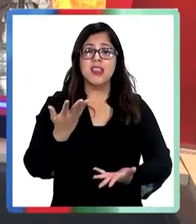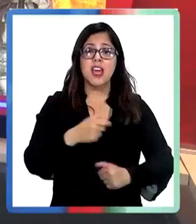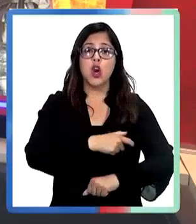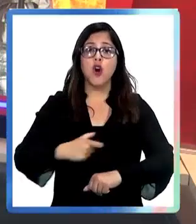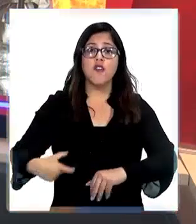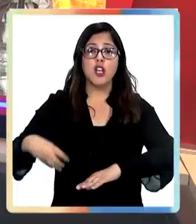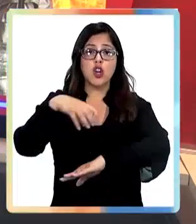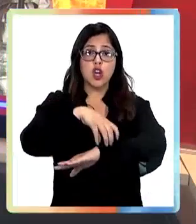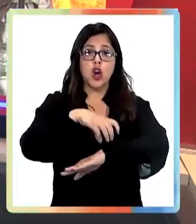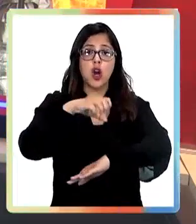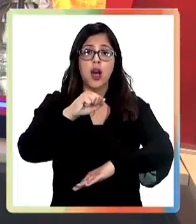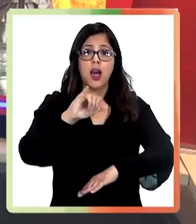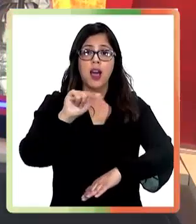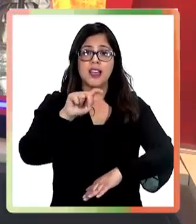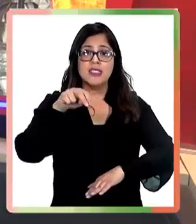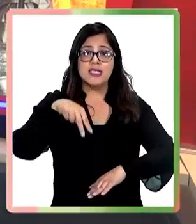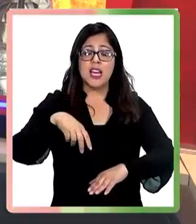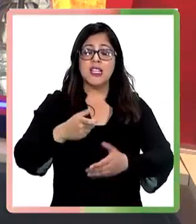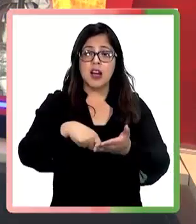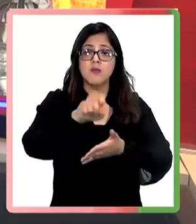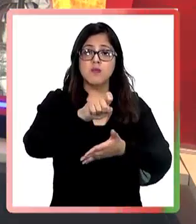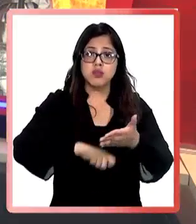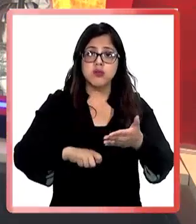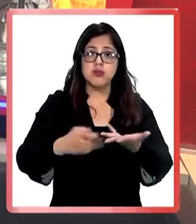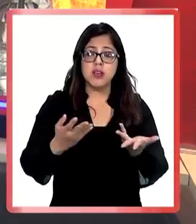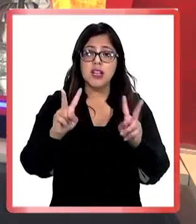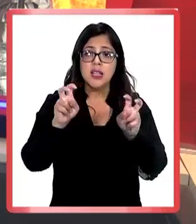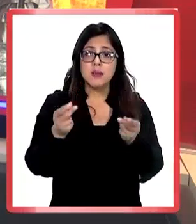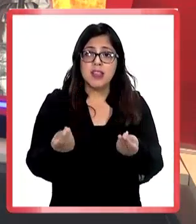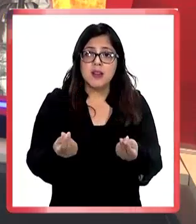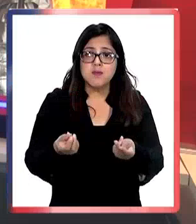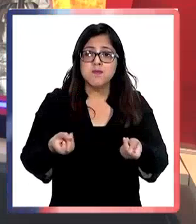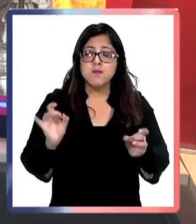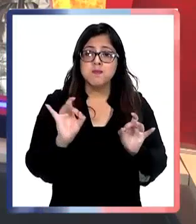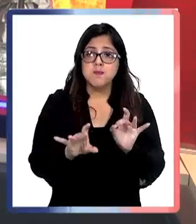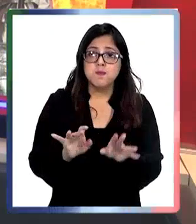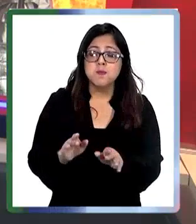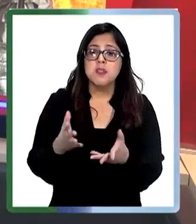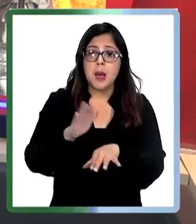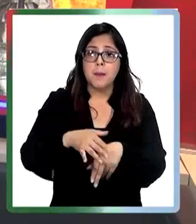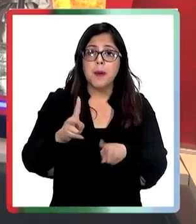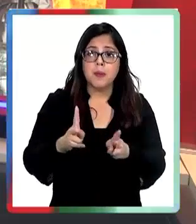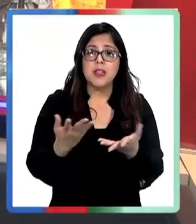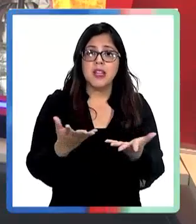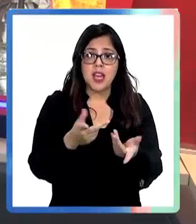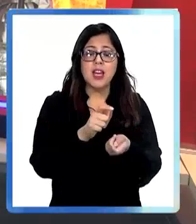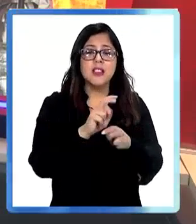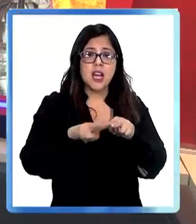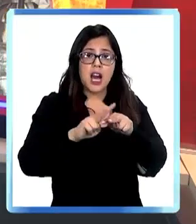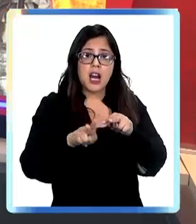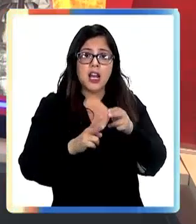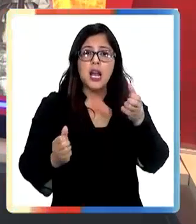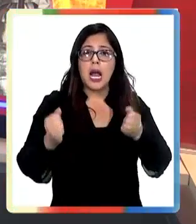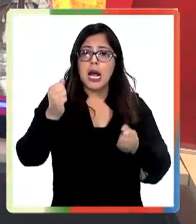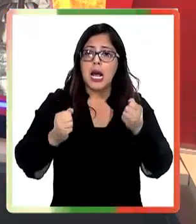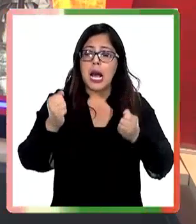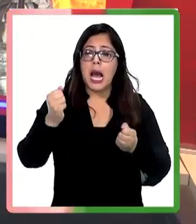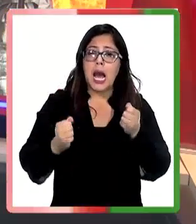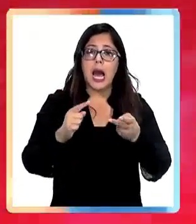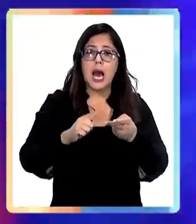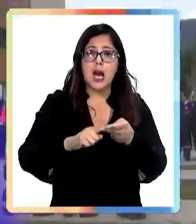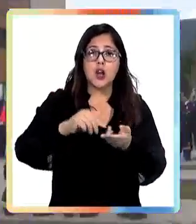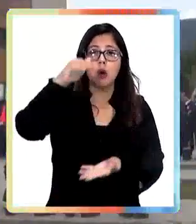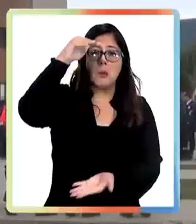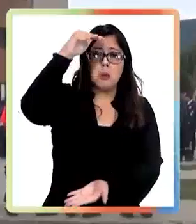uniformes, botellas de aire comprimido y ventiladores, entre otros implementos, para poder realizar su labor. Santa María Televisión tiene más